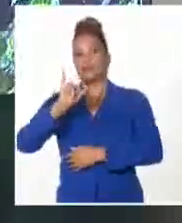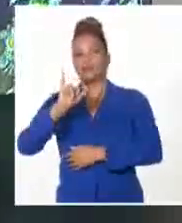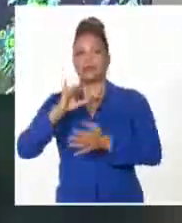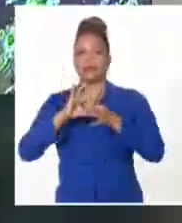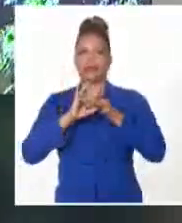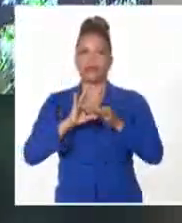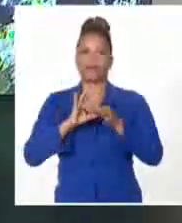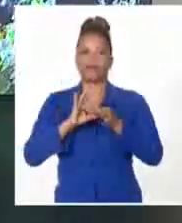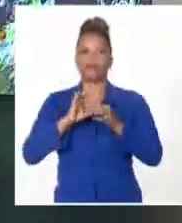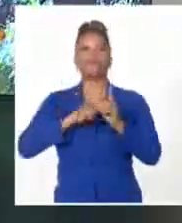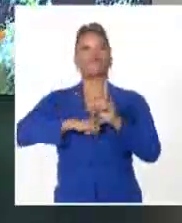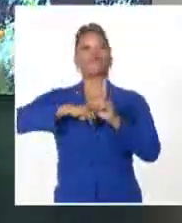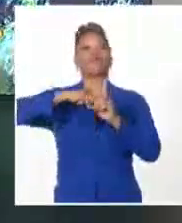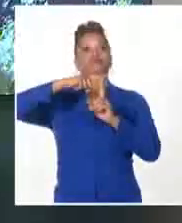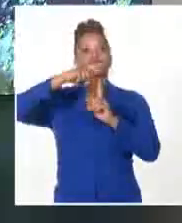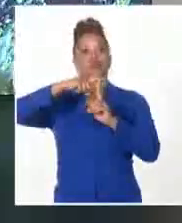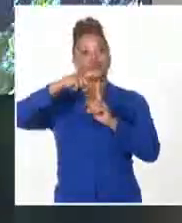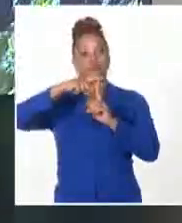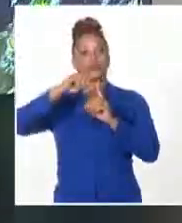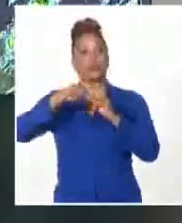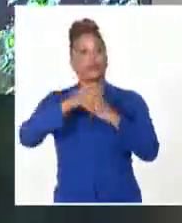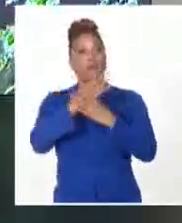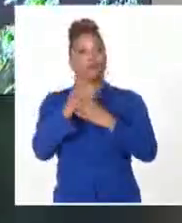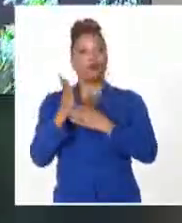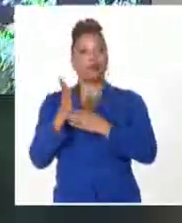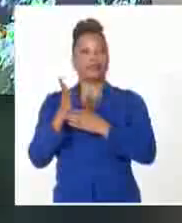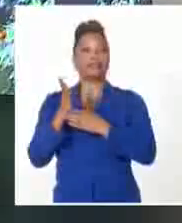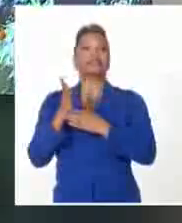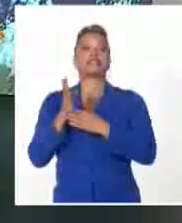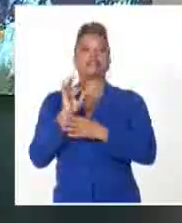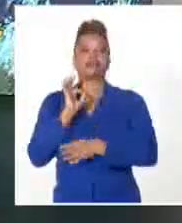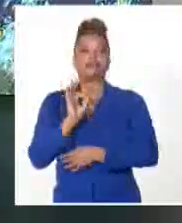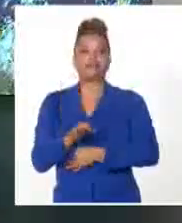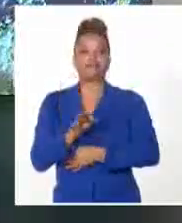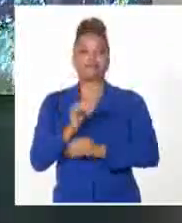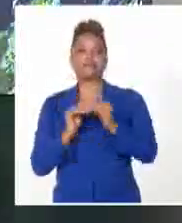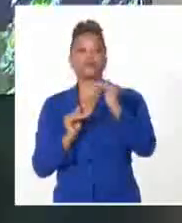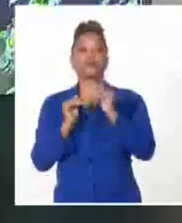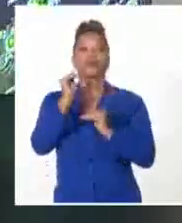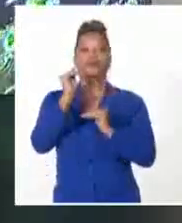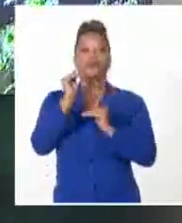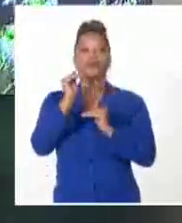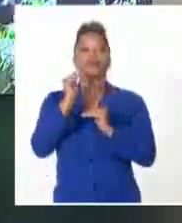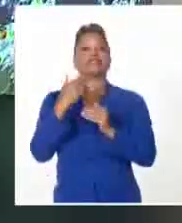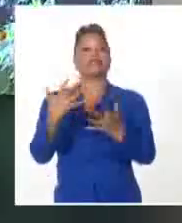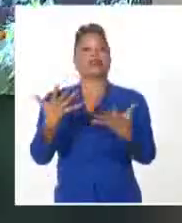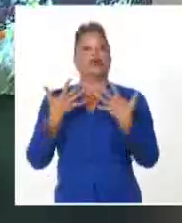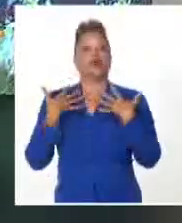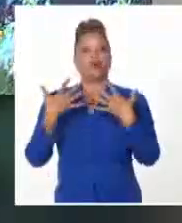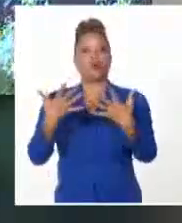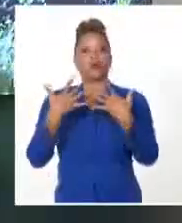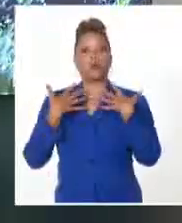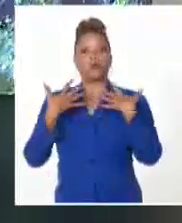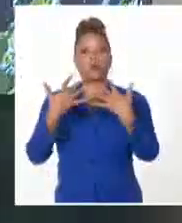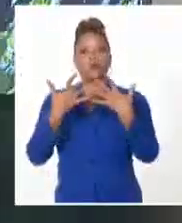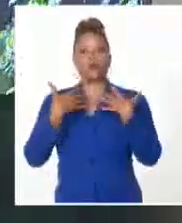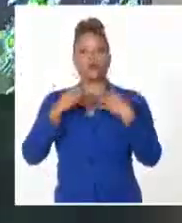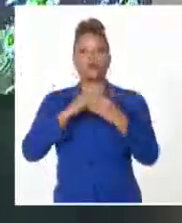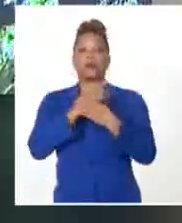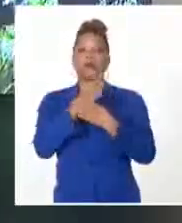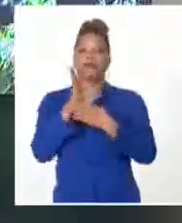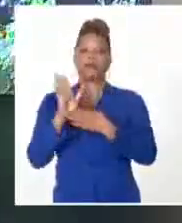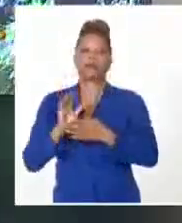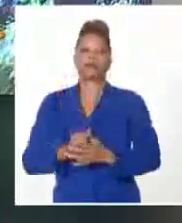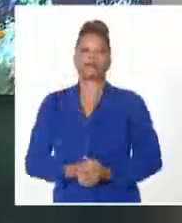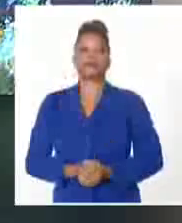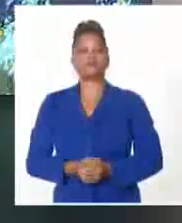temperatura muy elevada para una madrugada, ¿verdad? Exactamente. Superior, que se siente de verdad mucho calor durante la madrugada. Bueno,